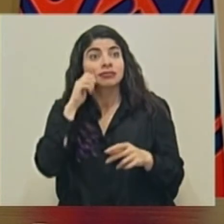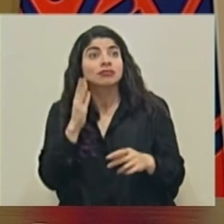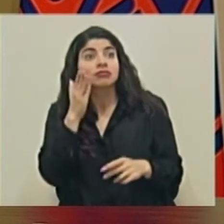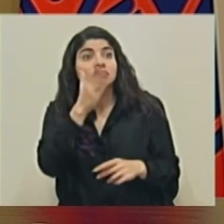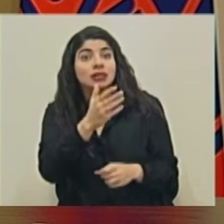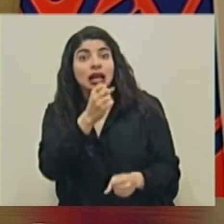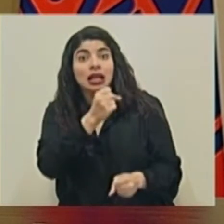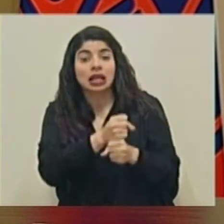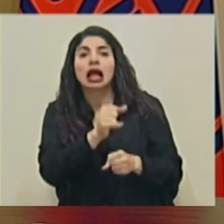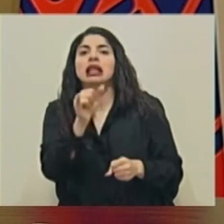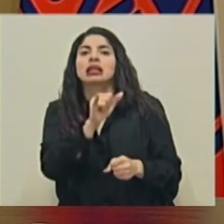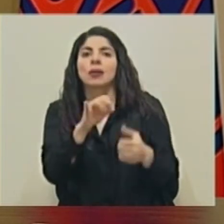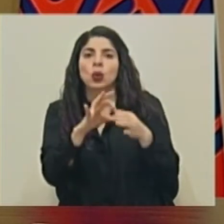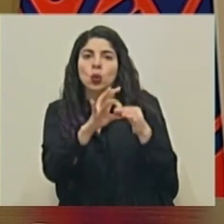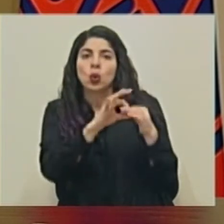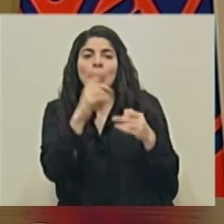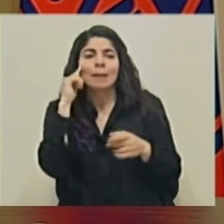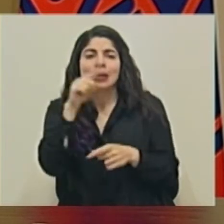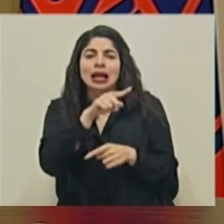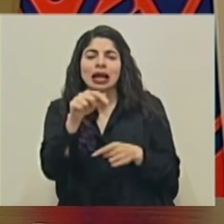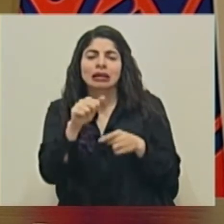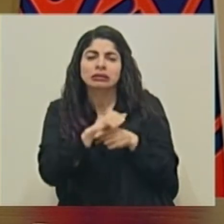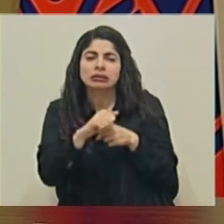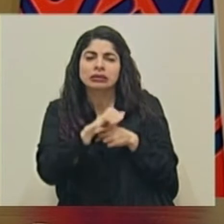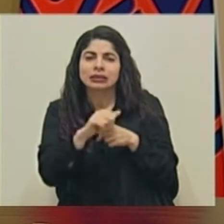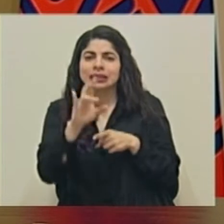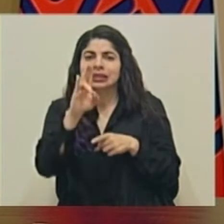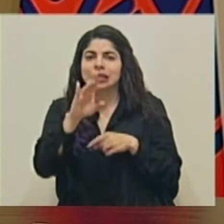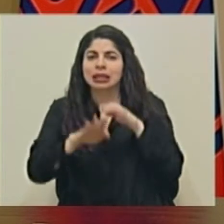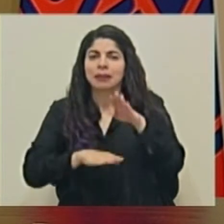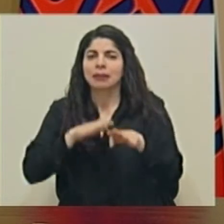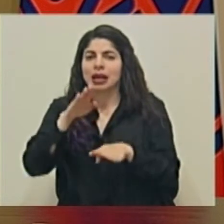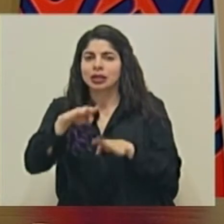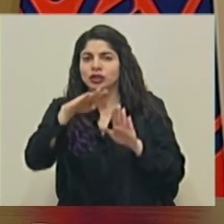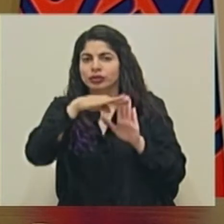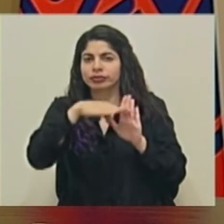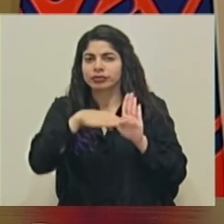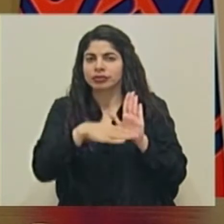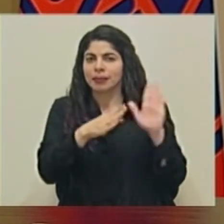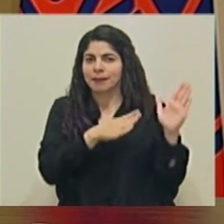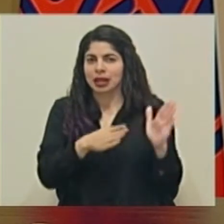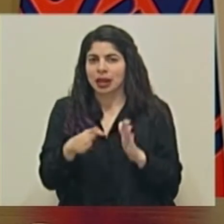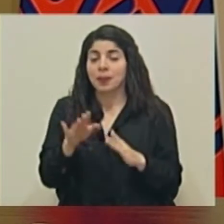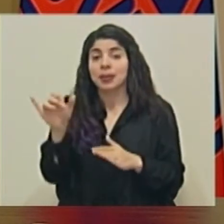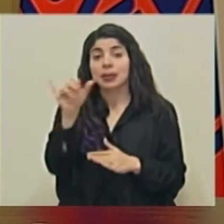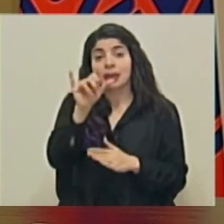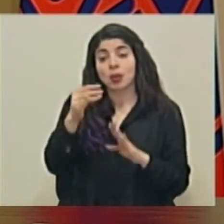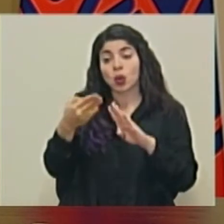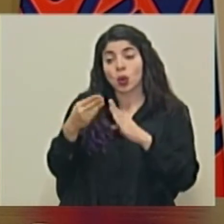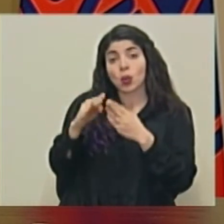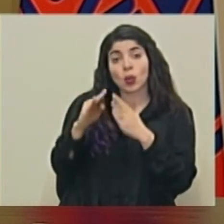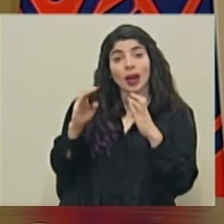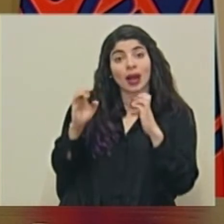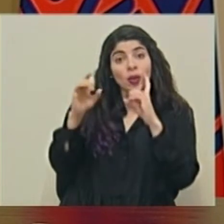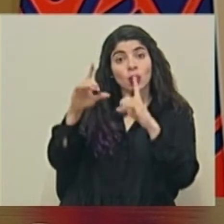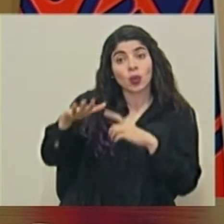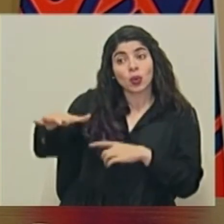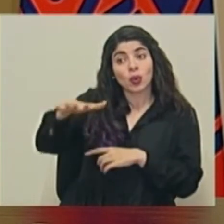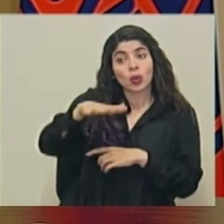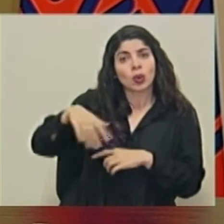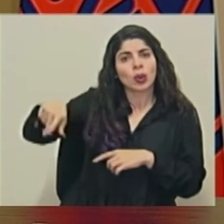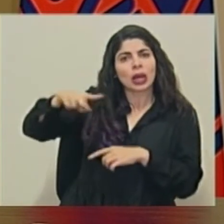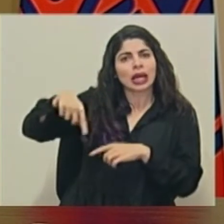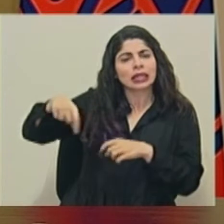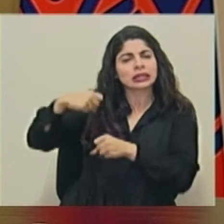centros de trabajo para que repasemos esos siete pasos del plan. También la comunidad educativa está trabajando